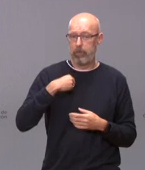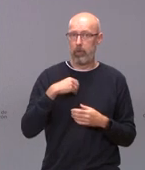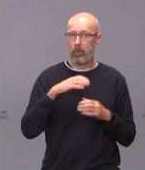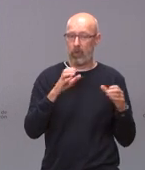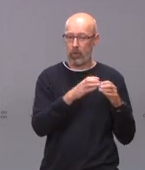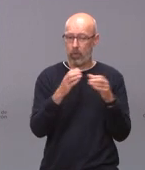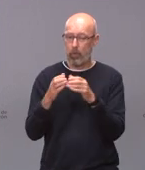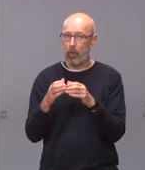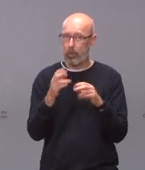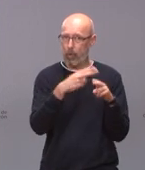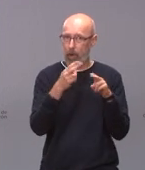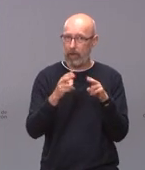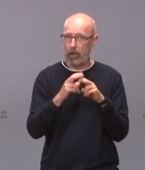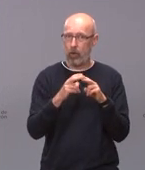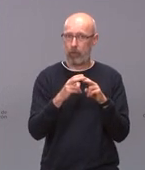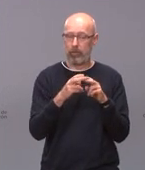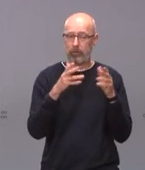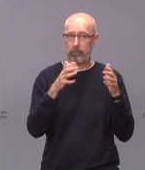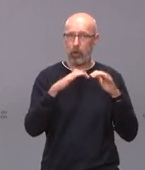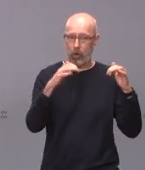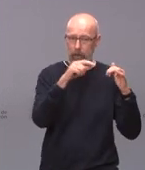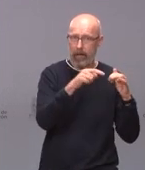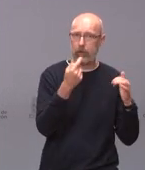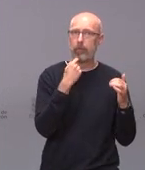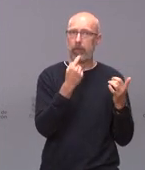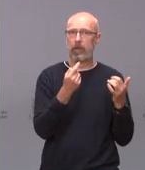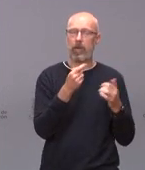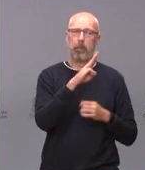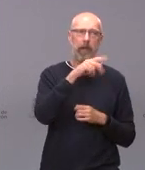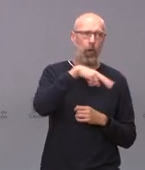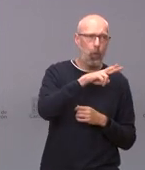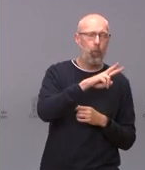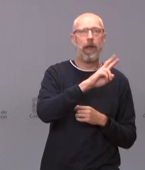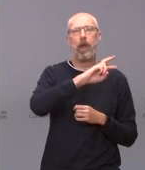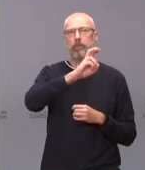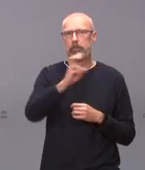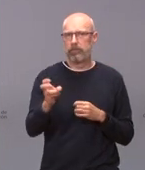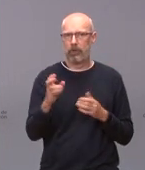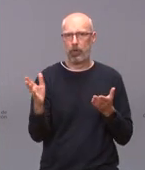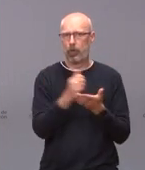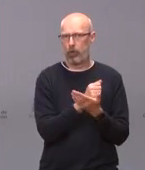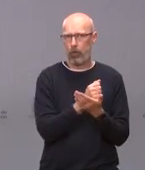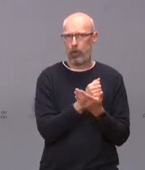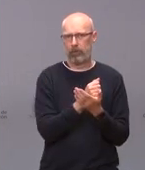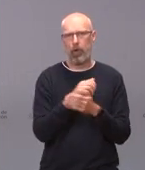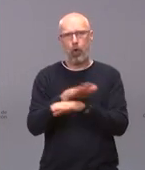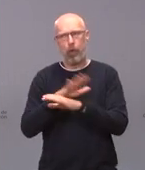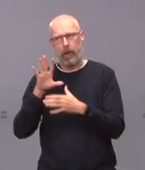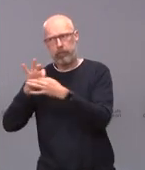en el Congreso de los Diputados desde el PNV hasta todos los que no están metidos directamente en el gobierno.